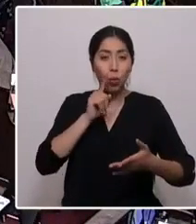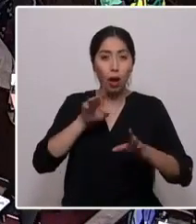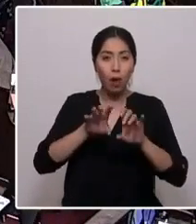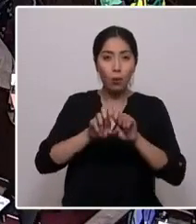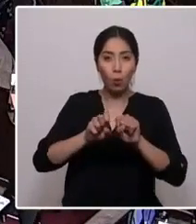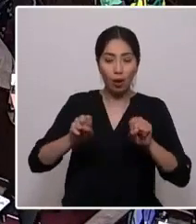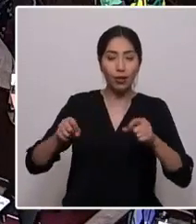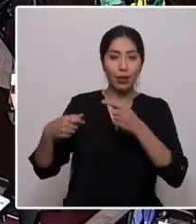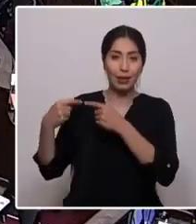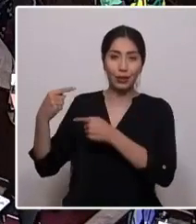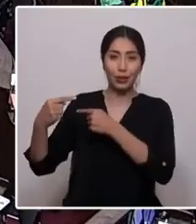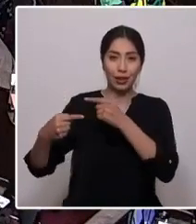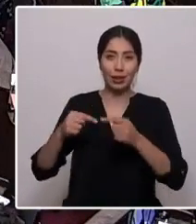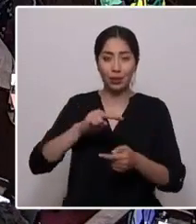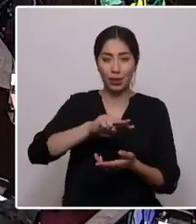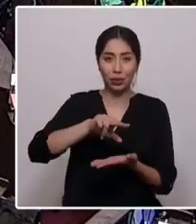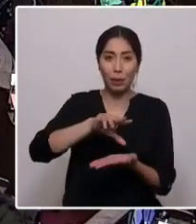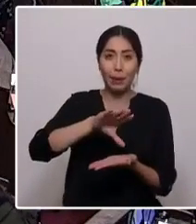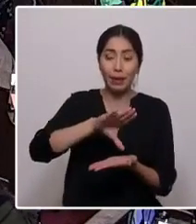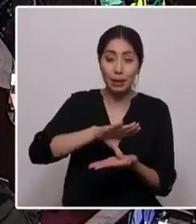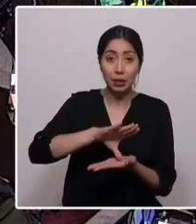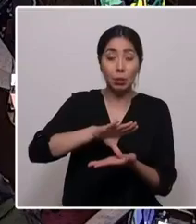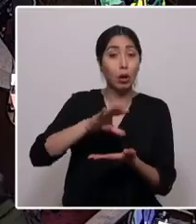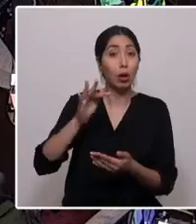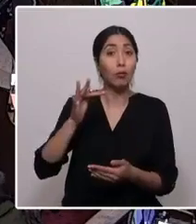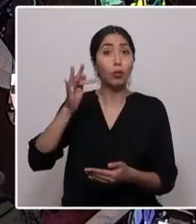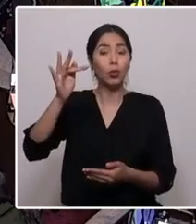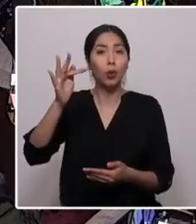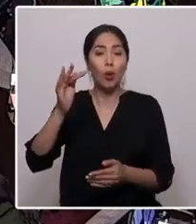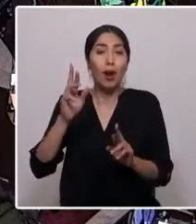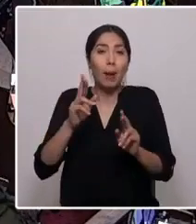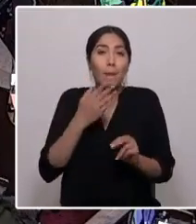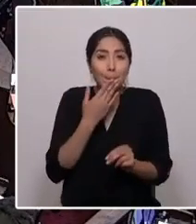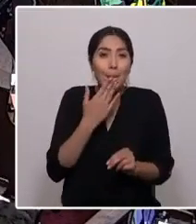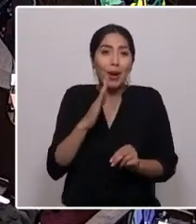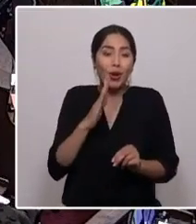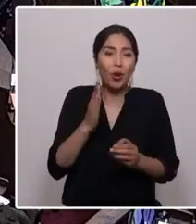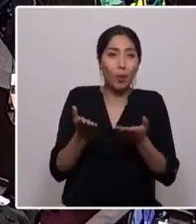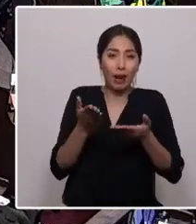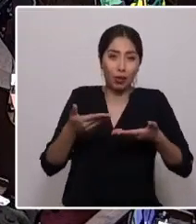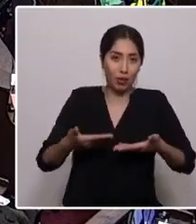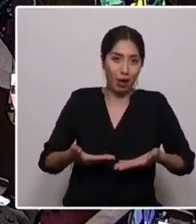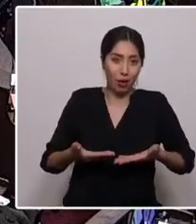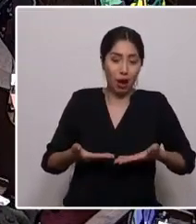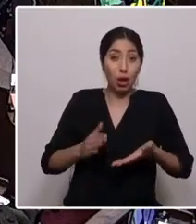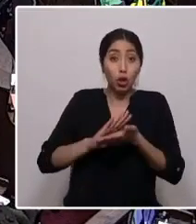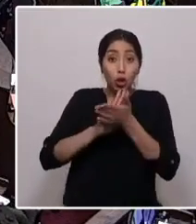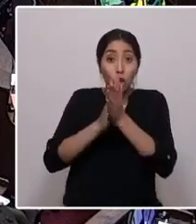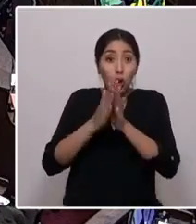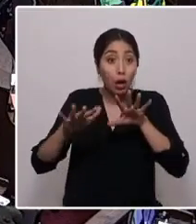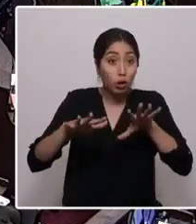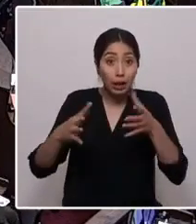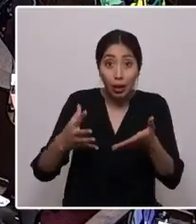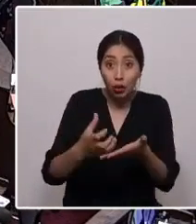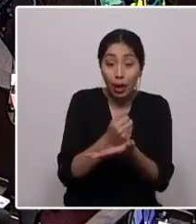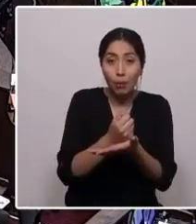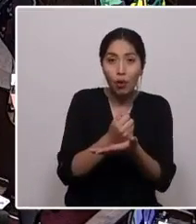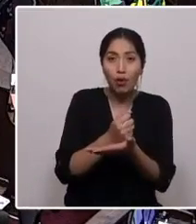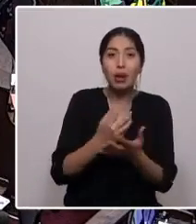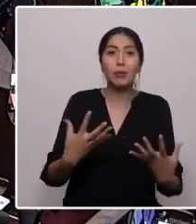país, para que el mañana sea mejor que presente. Todo lo que logremos será de nuestra responsabilidad.